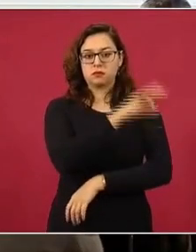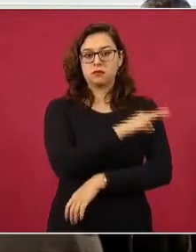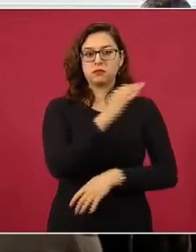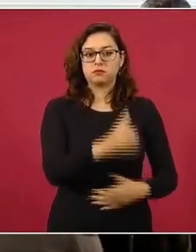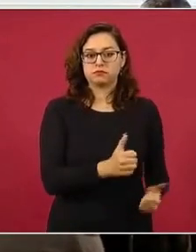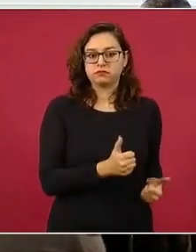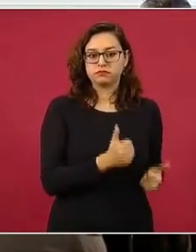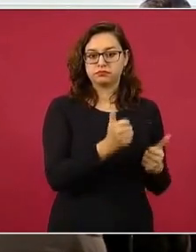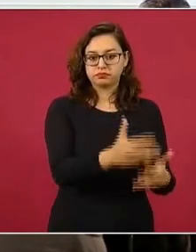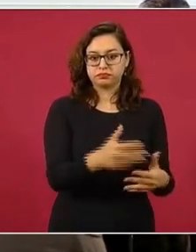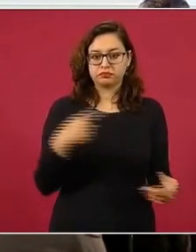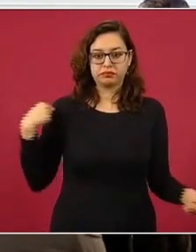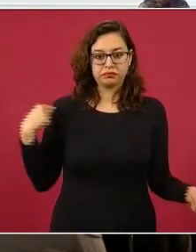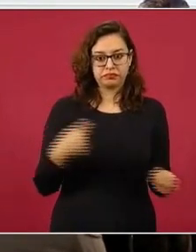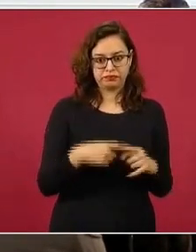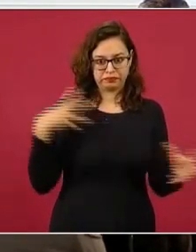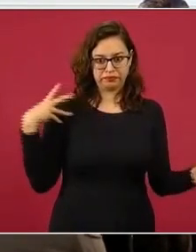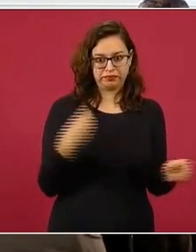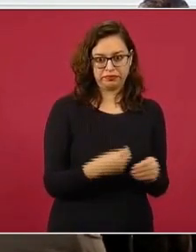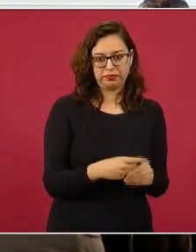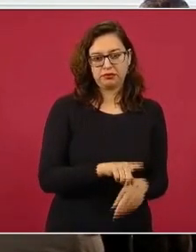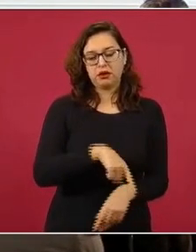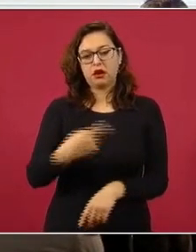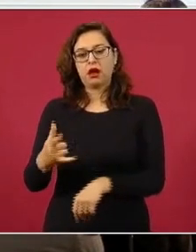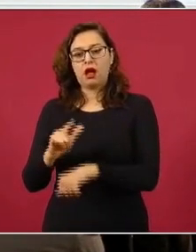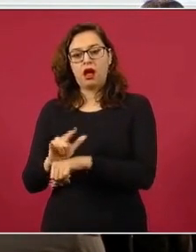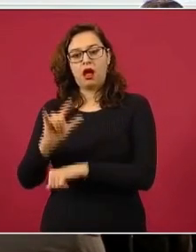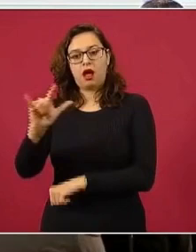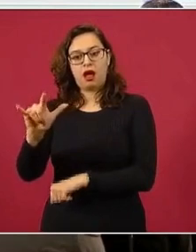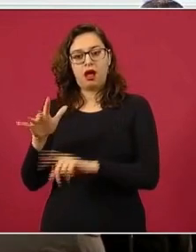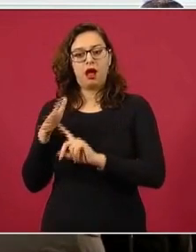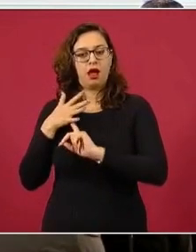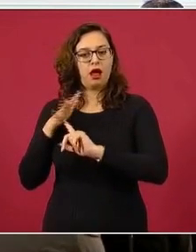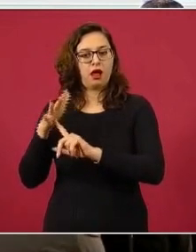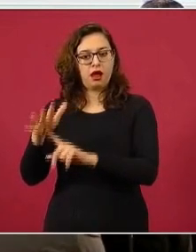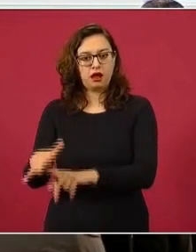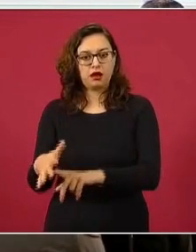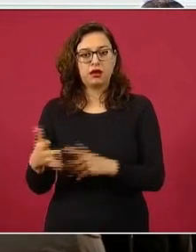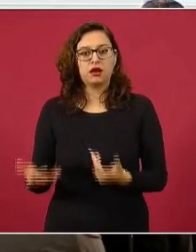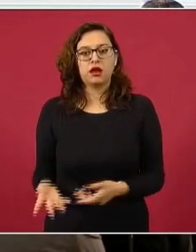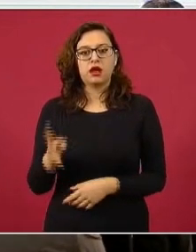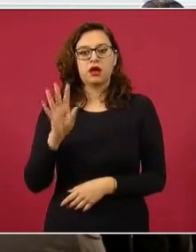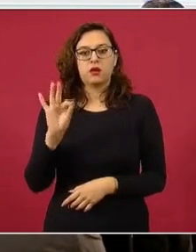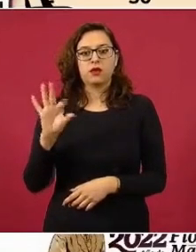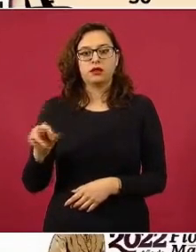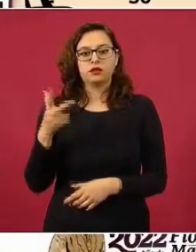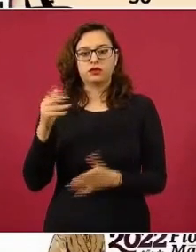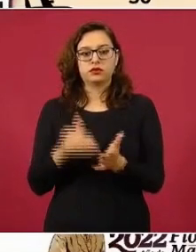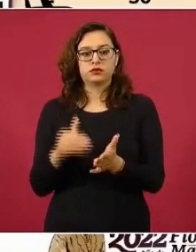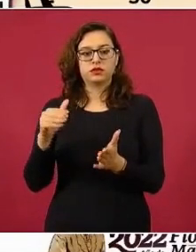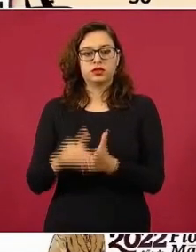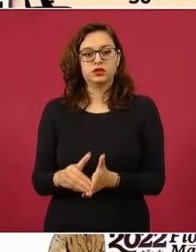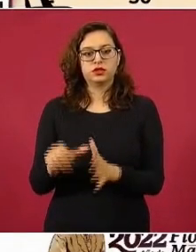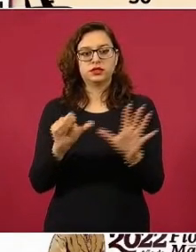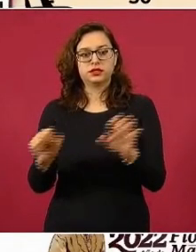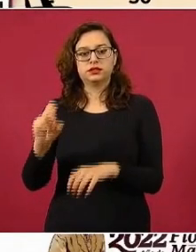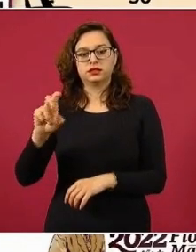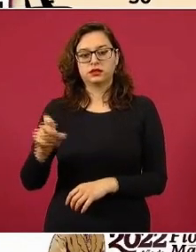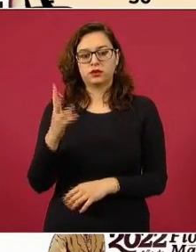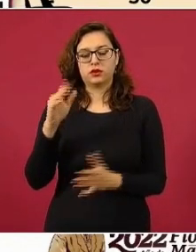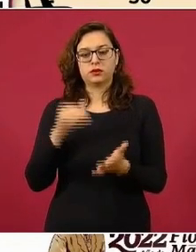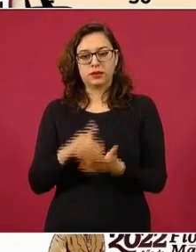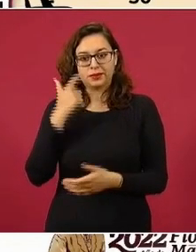Y por vía aérea, 48 millones 634 mil 659